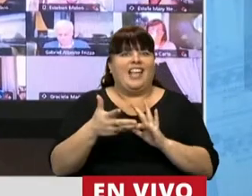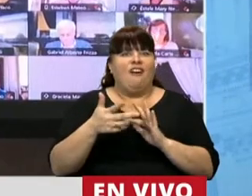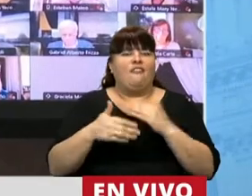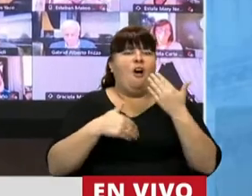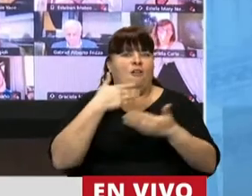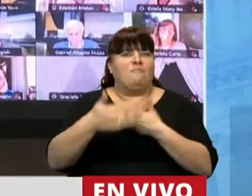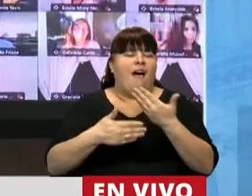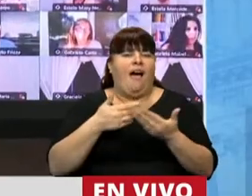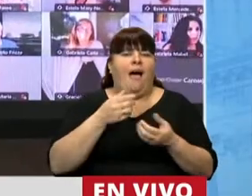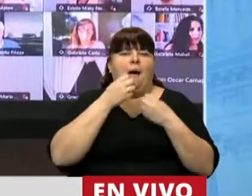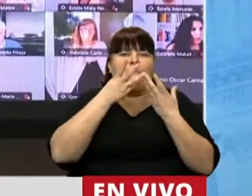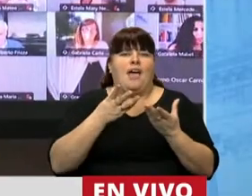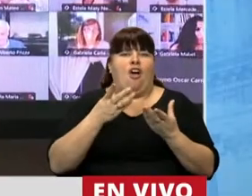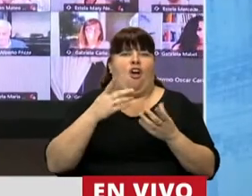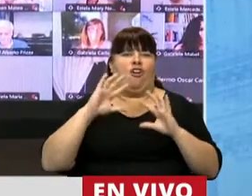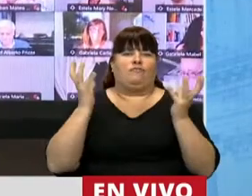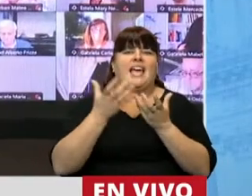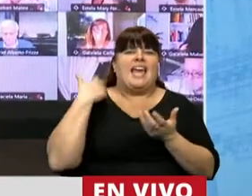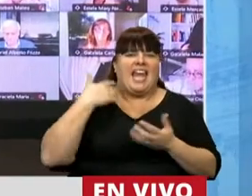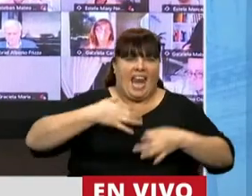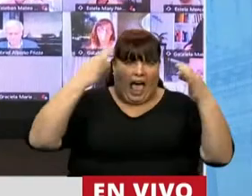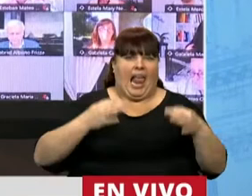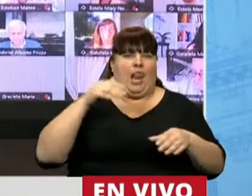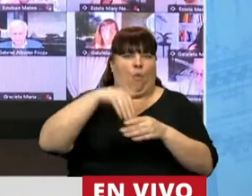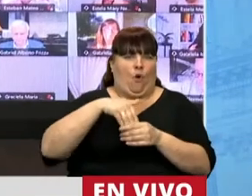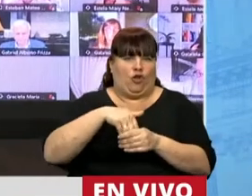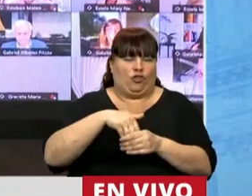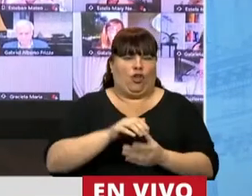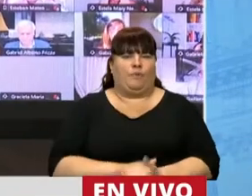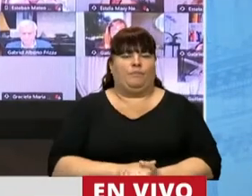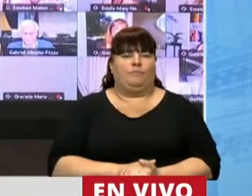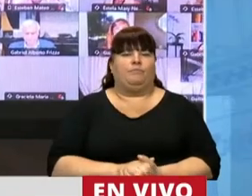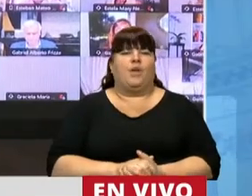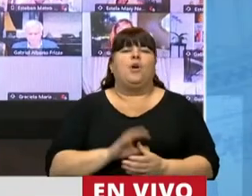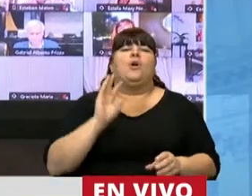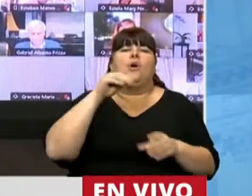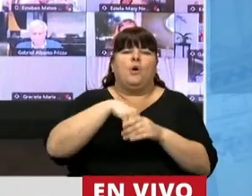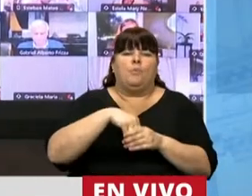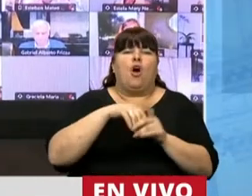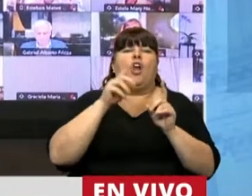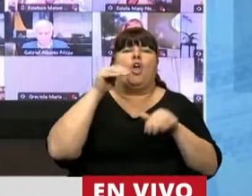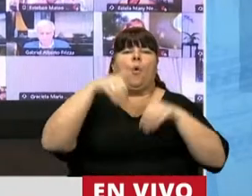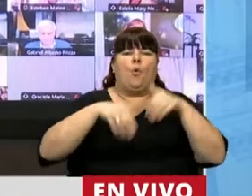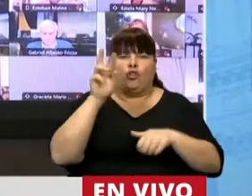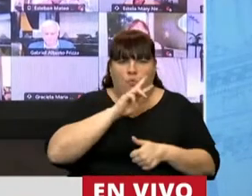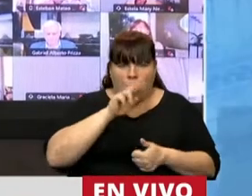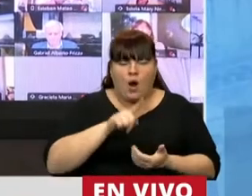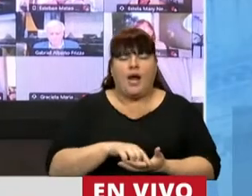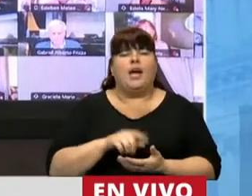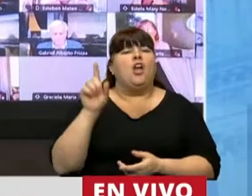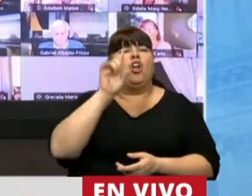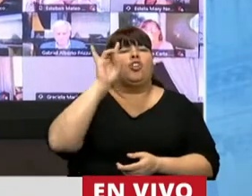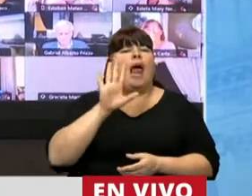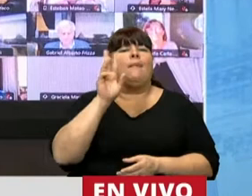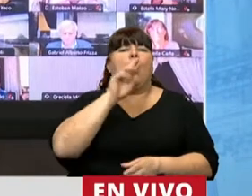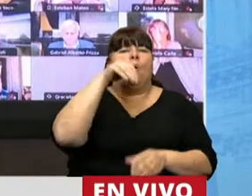perfeccionaba la universalización real del voto con la incorporación del voto femenino. Pero no